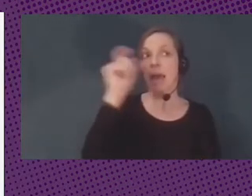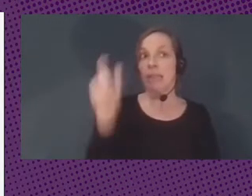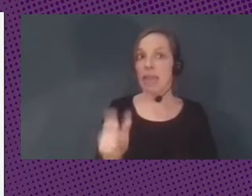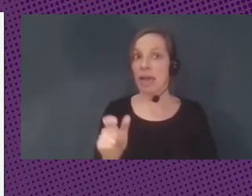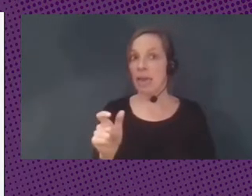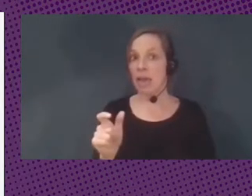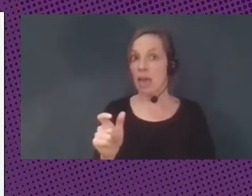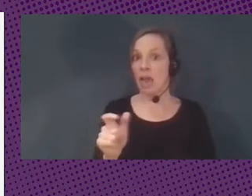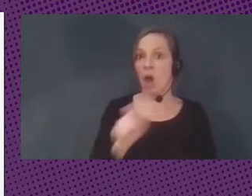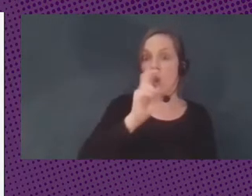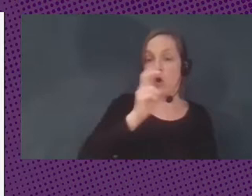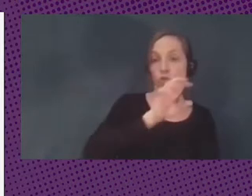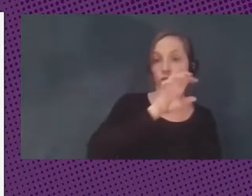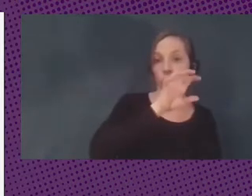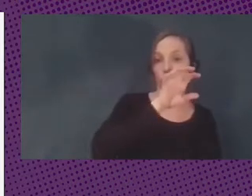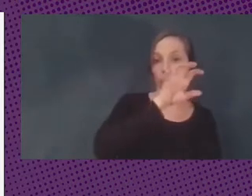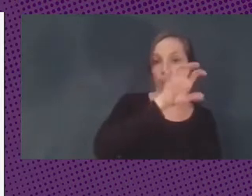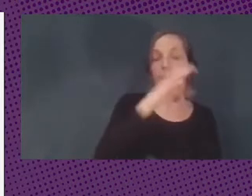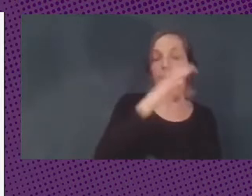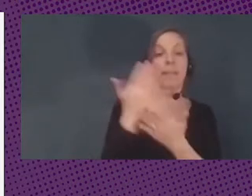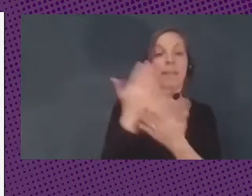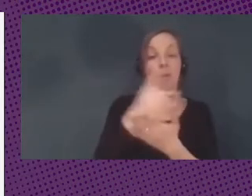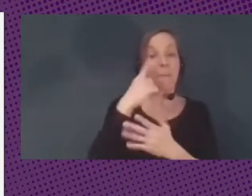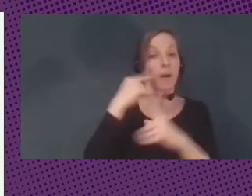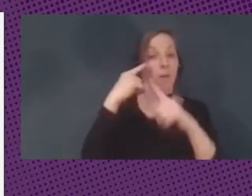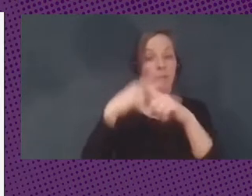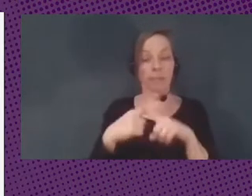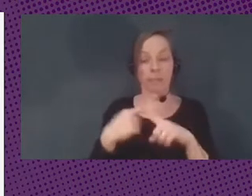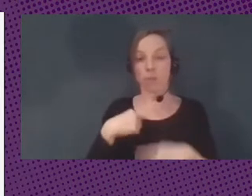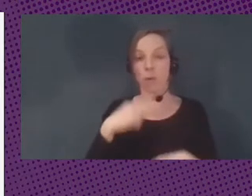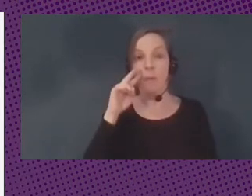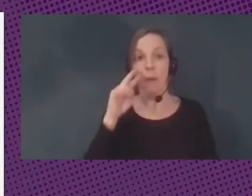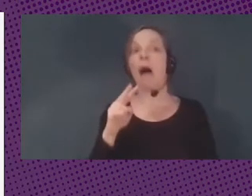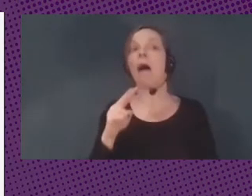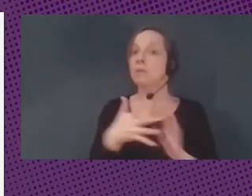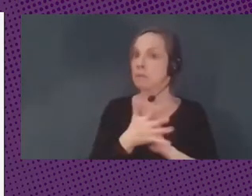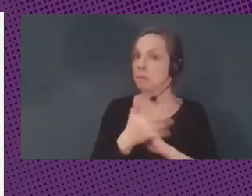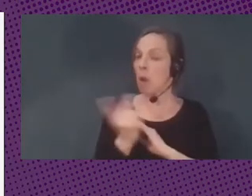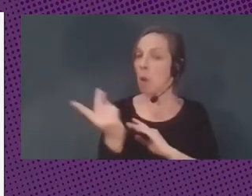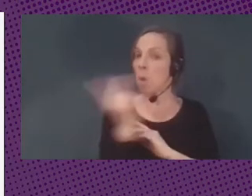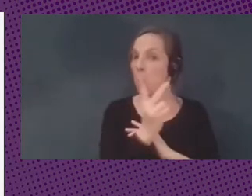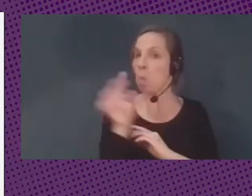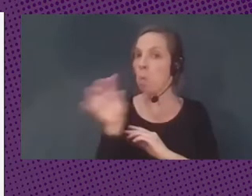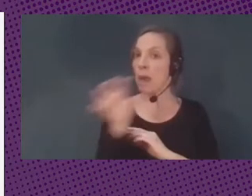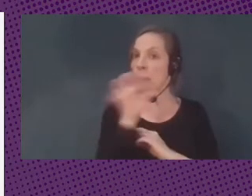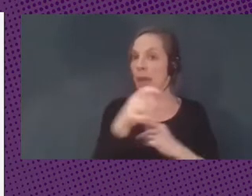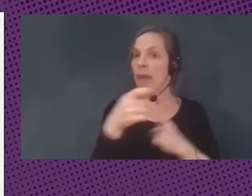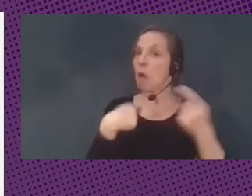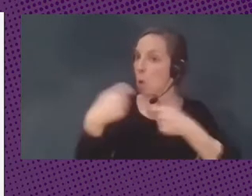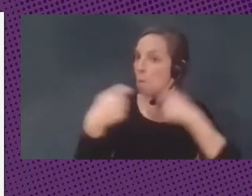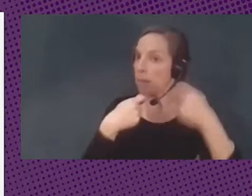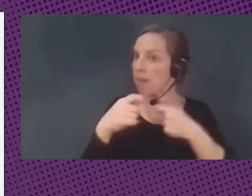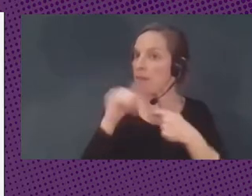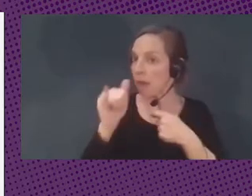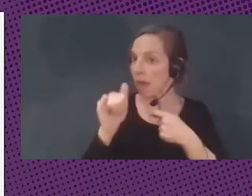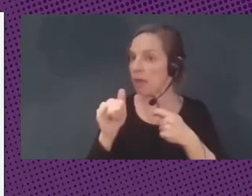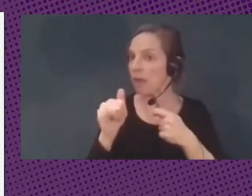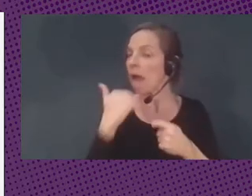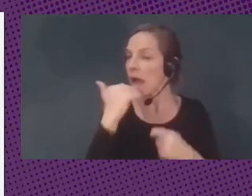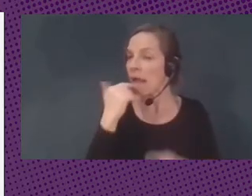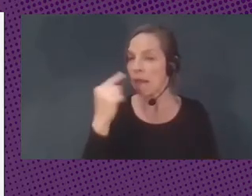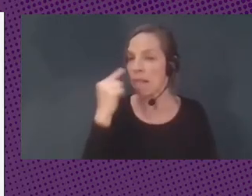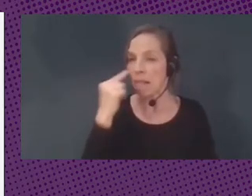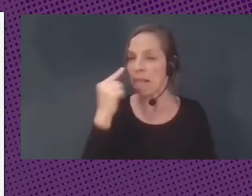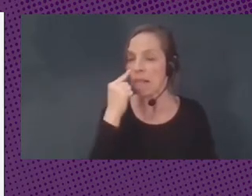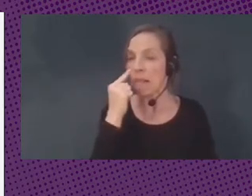mediada por el banco de Ámsterdam, pues tú puedes saber que hay un flujo de comercio y tú sabes que ahí está ocurriendo algo y esa